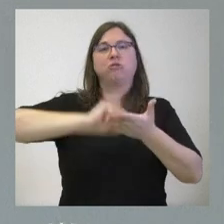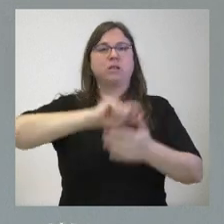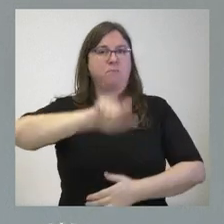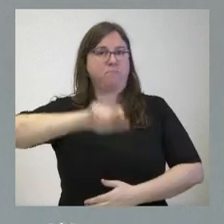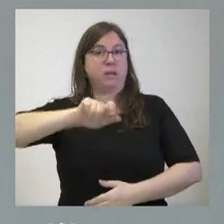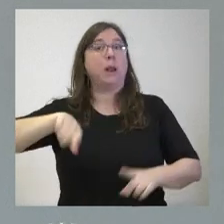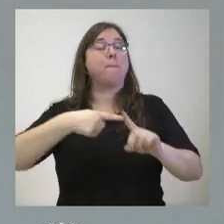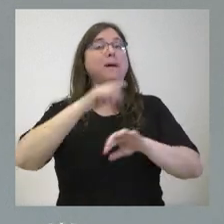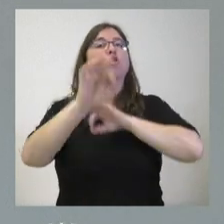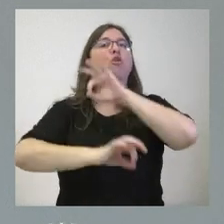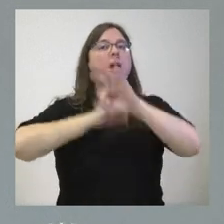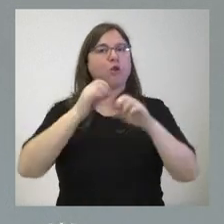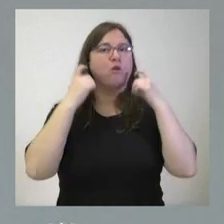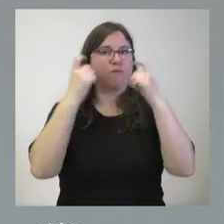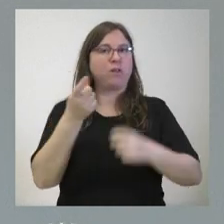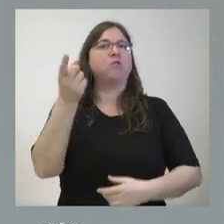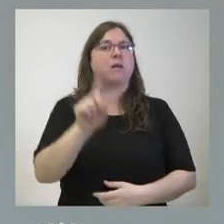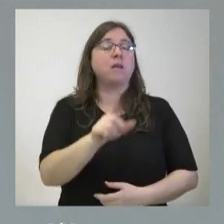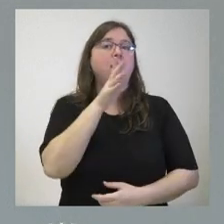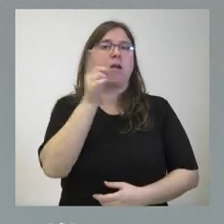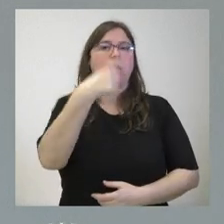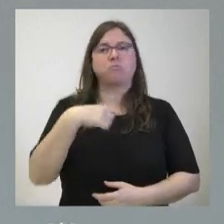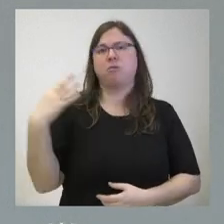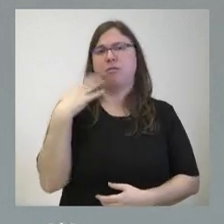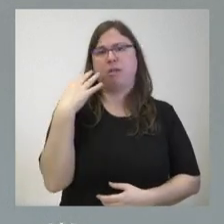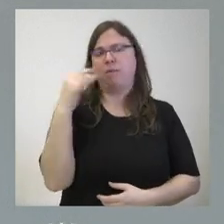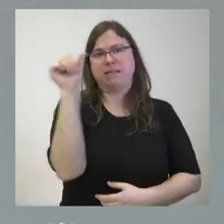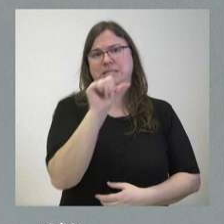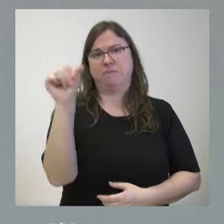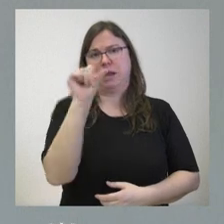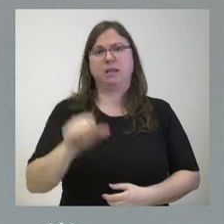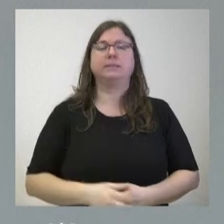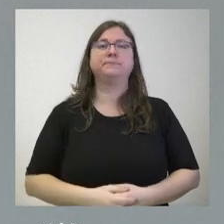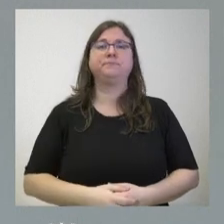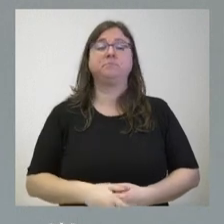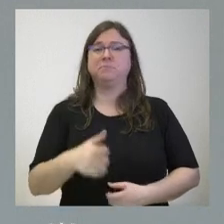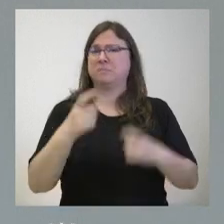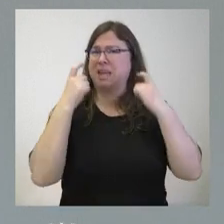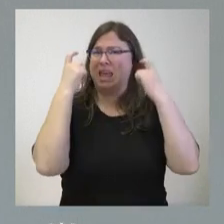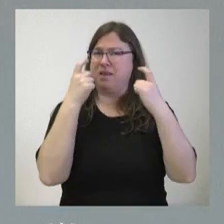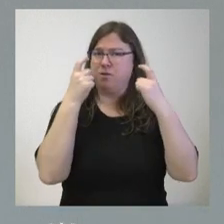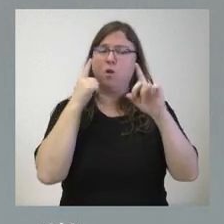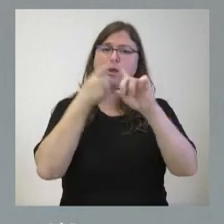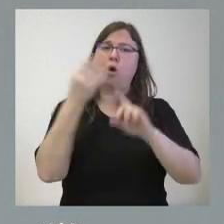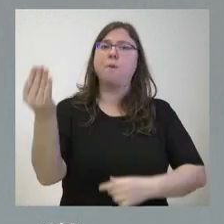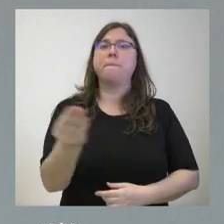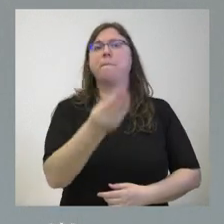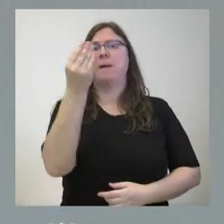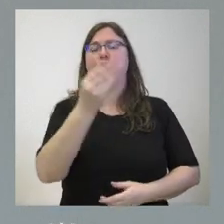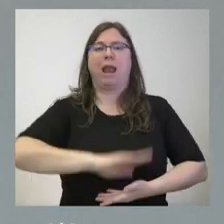organizativo y esta es la tarea ahora que tenemos que hacer en las próximas semanas. Este esfuerzo por mejorar nuestra capacidad